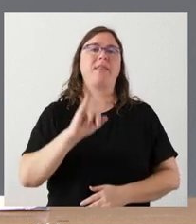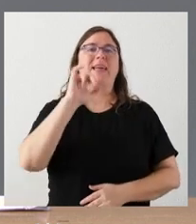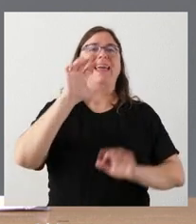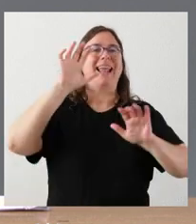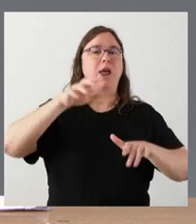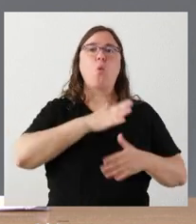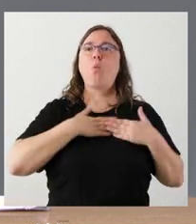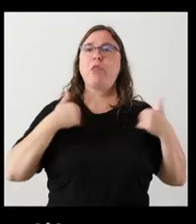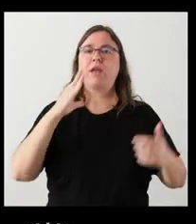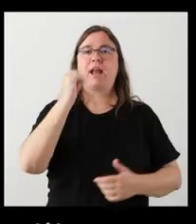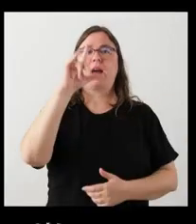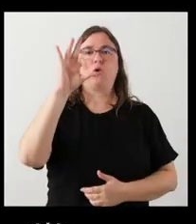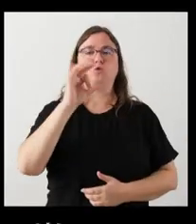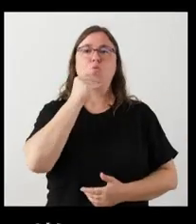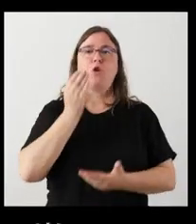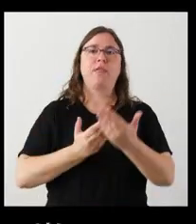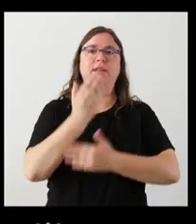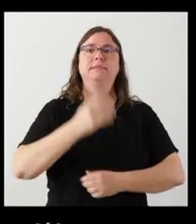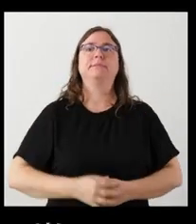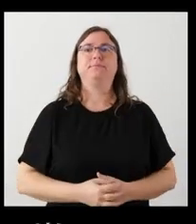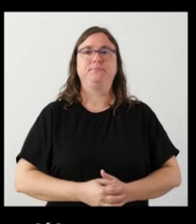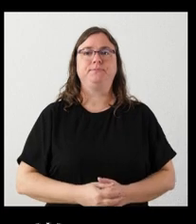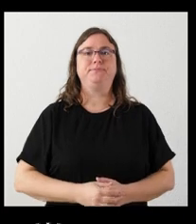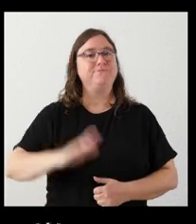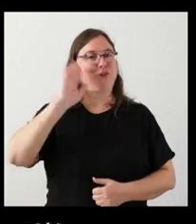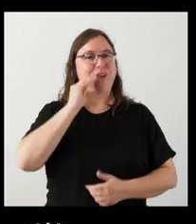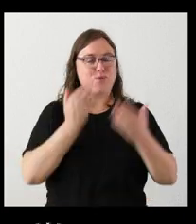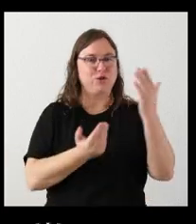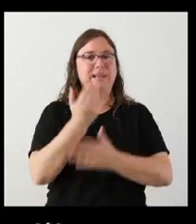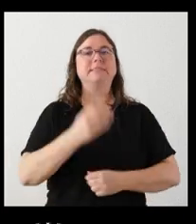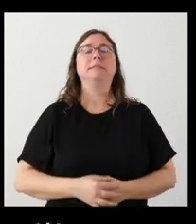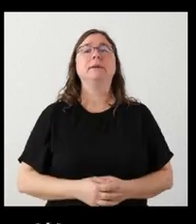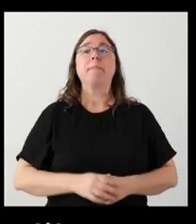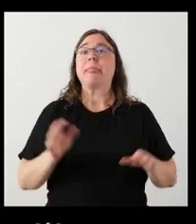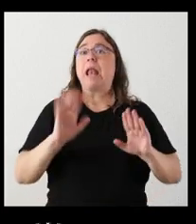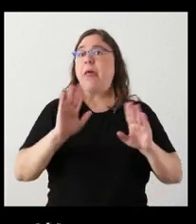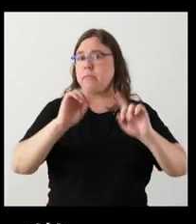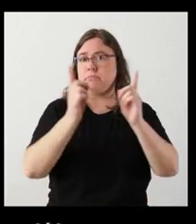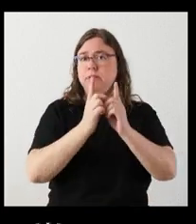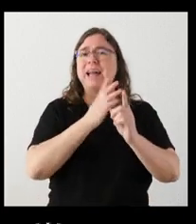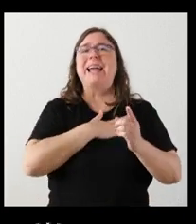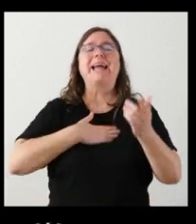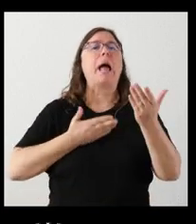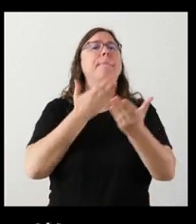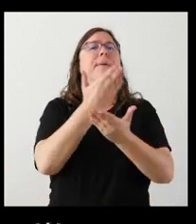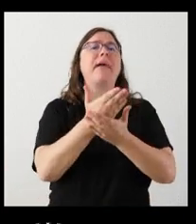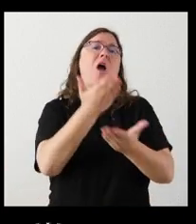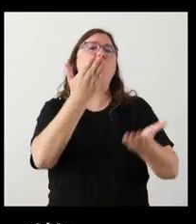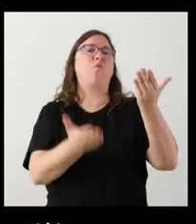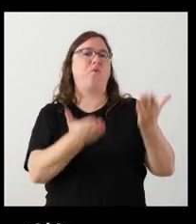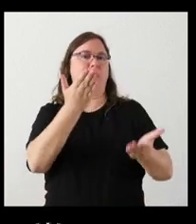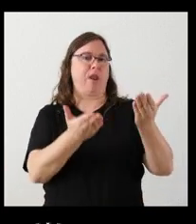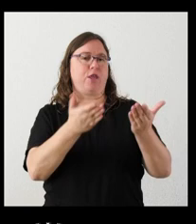Cuando quieras, Carlos, buenos días. Hola, buenos días. Nada, simplemente quería pedir una valoración de la